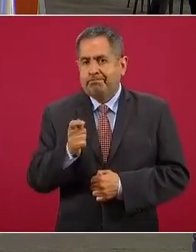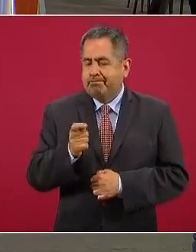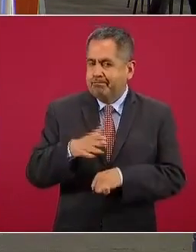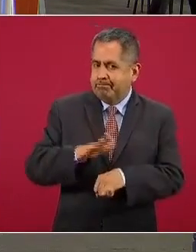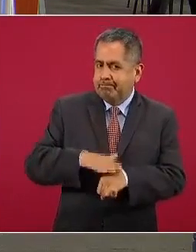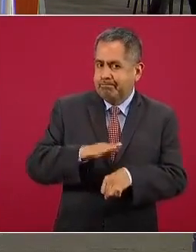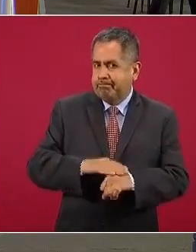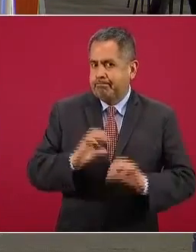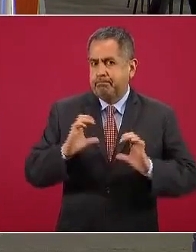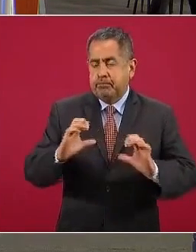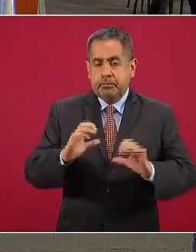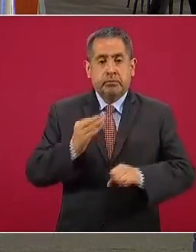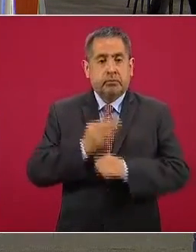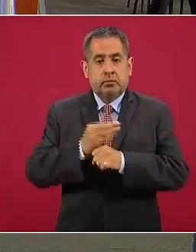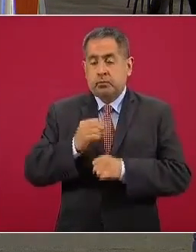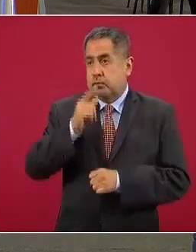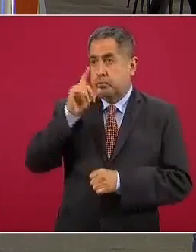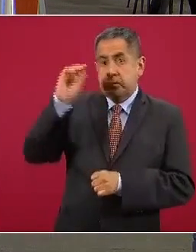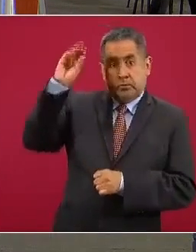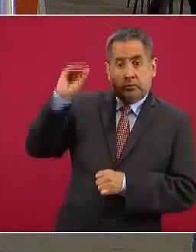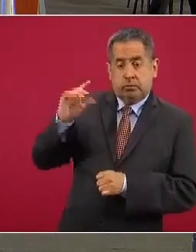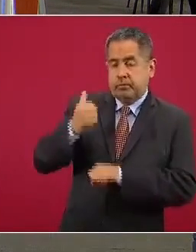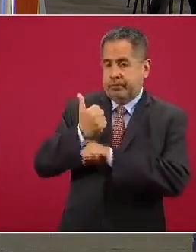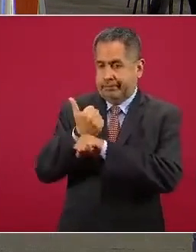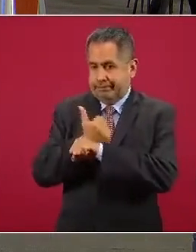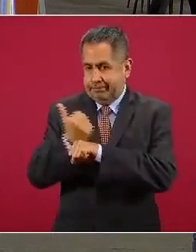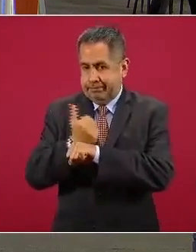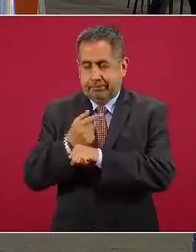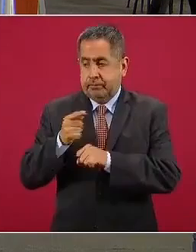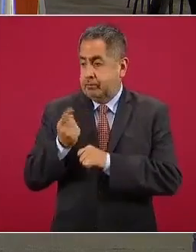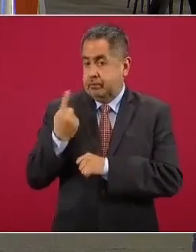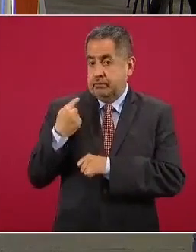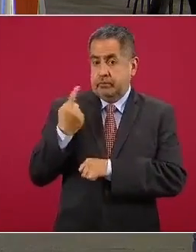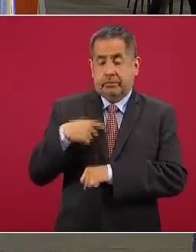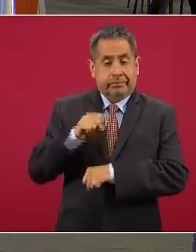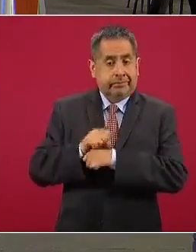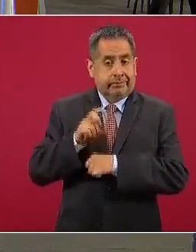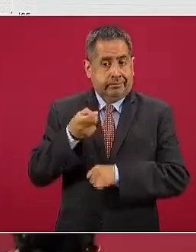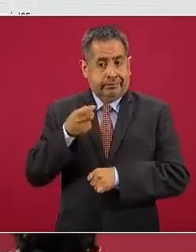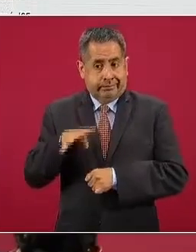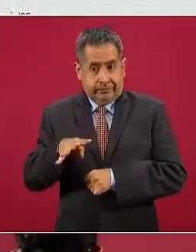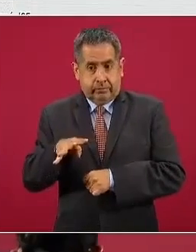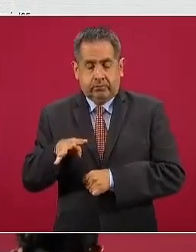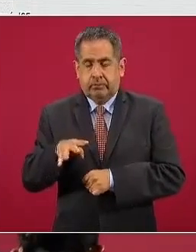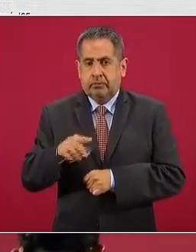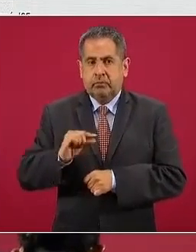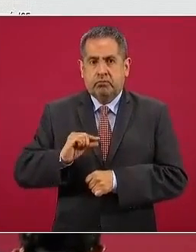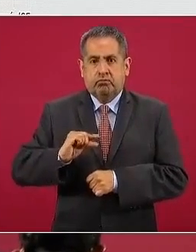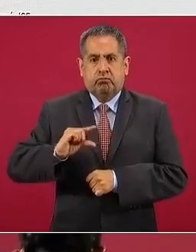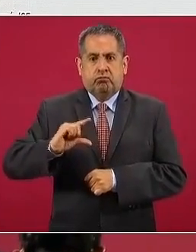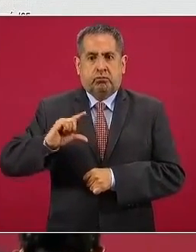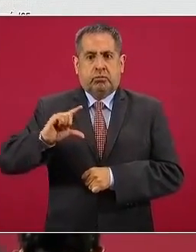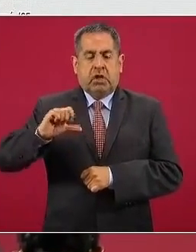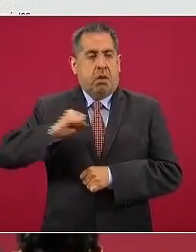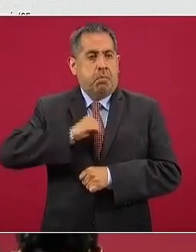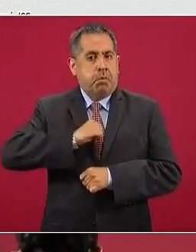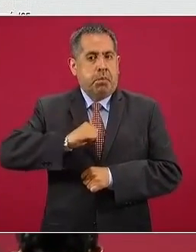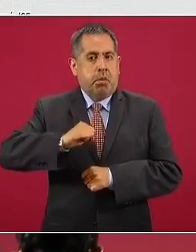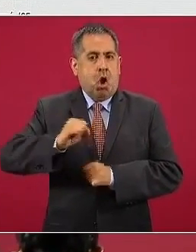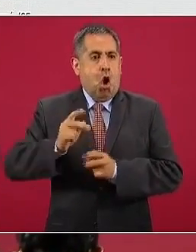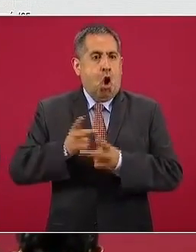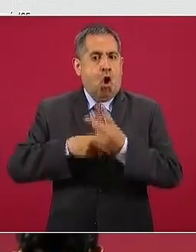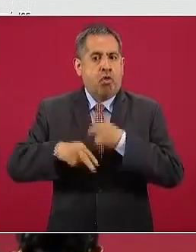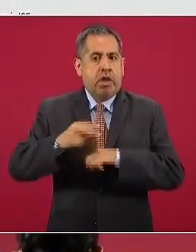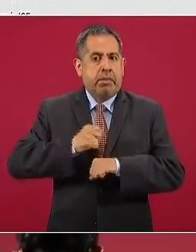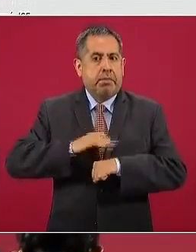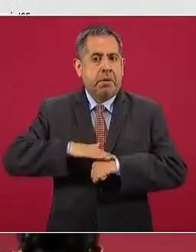cierta precaución, está en semáforo amarillo, pero en este momento desde la semana 39 ha tenido un crecimiento sostenido de